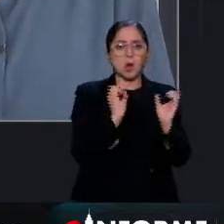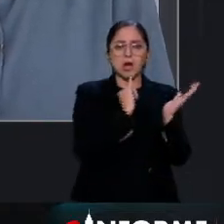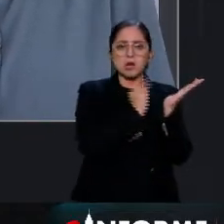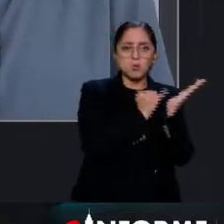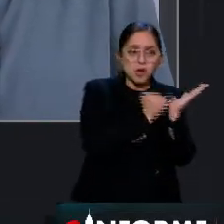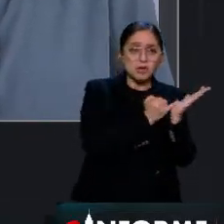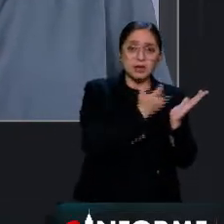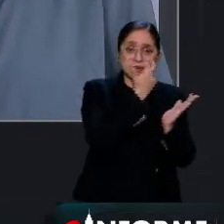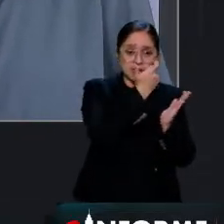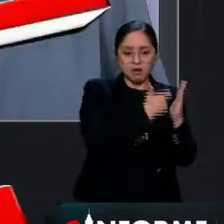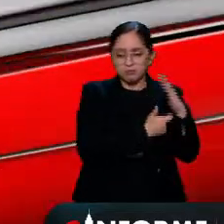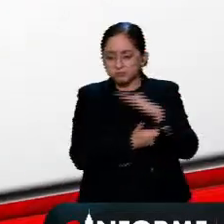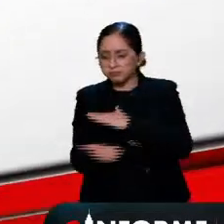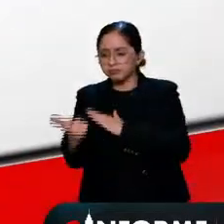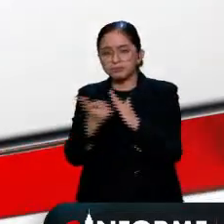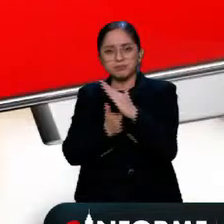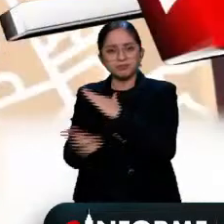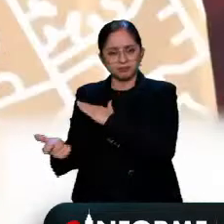públicos.